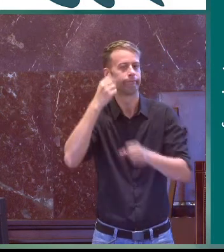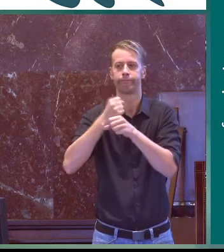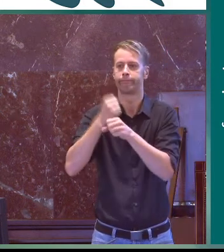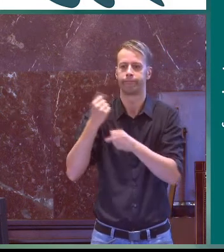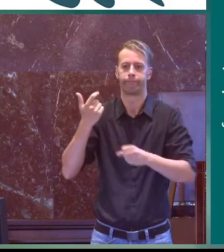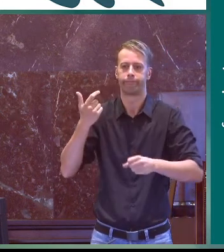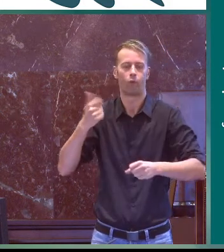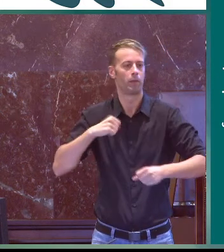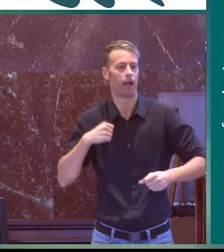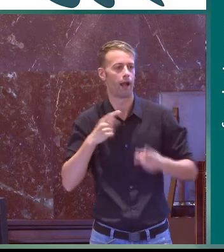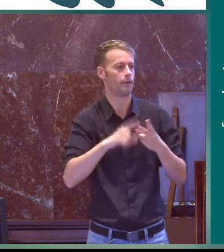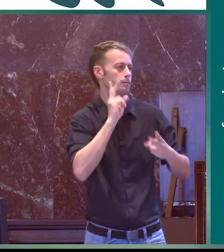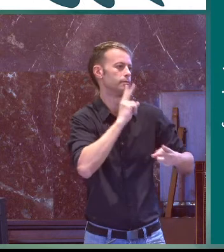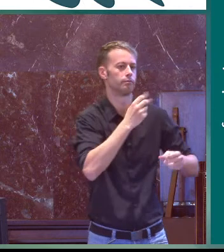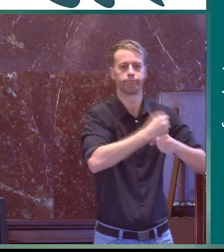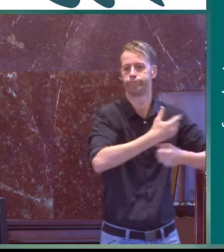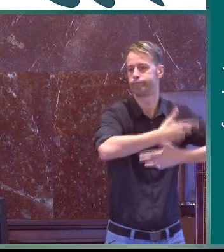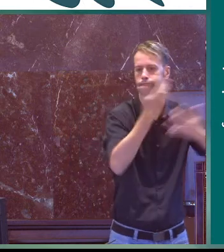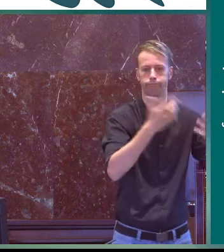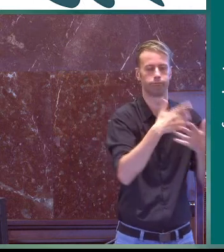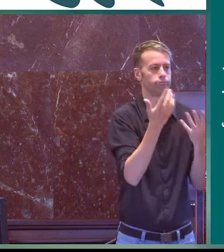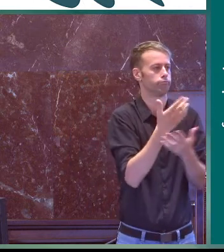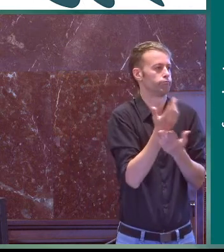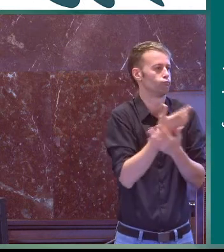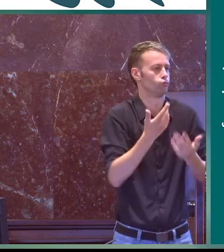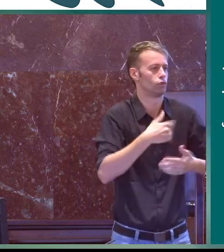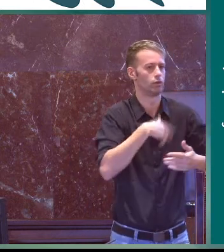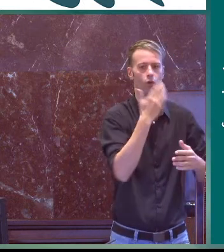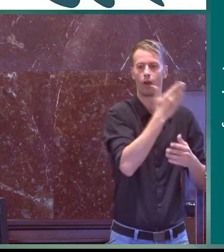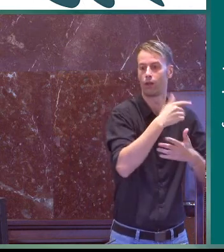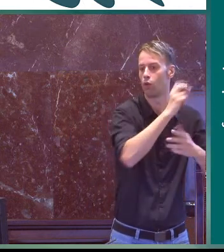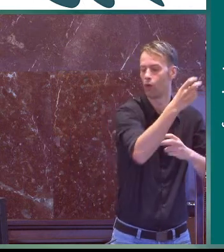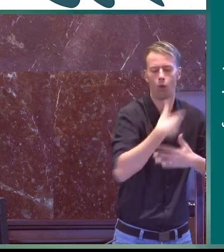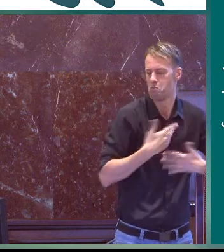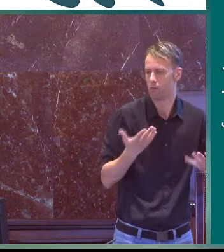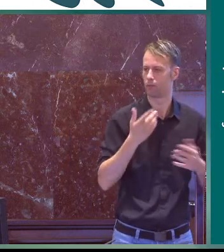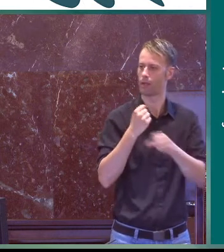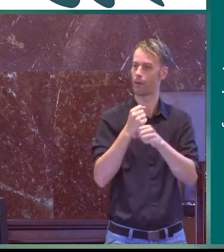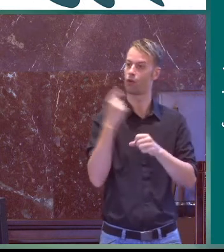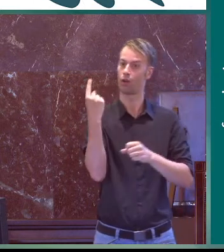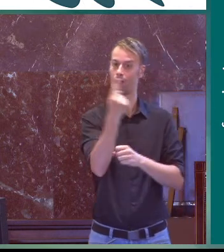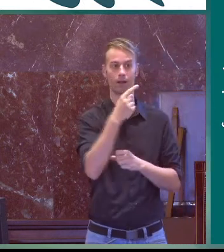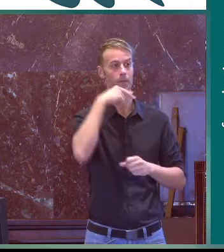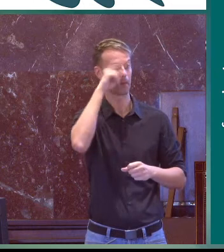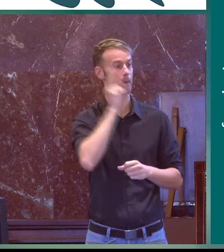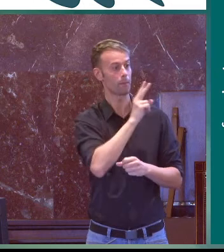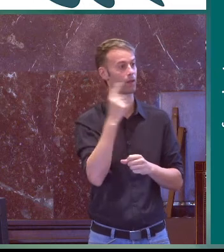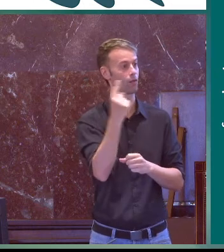el lugar de trabajo de los padres trabajan en un hospital el padre por ejemplo y la madre en un colegio otro